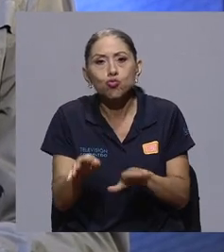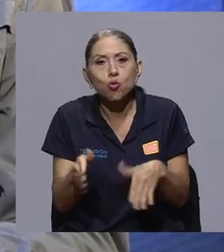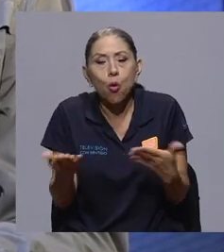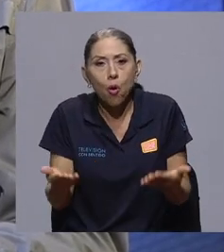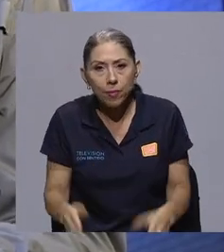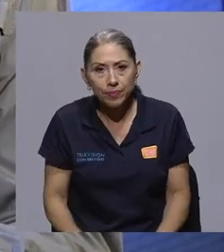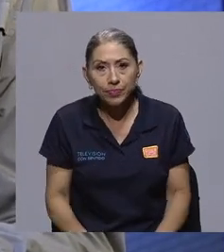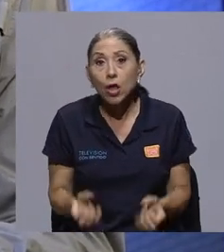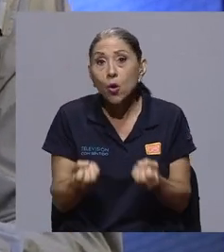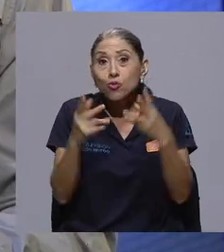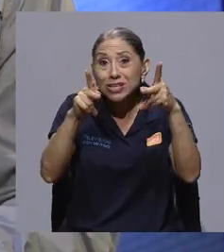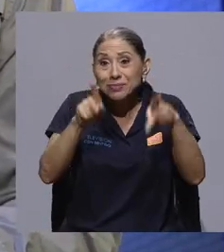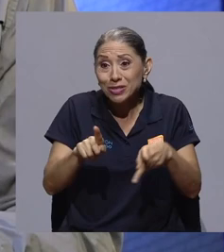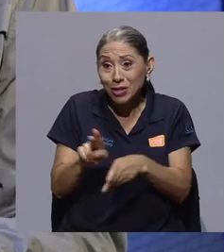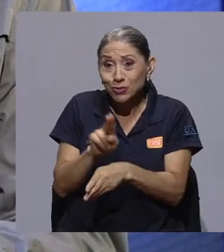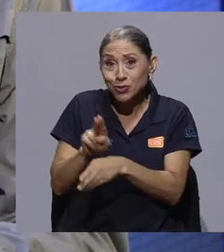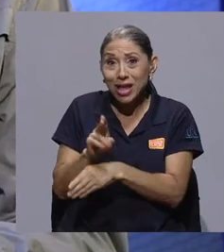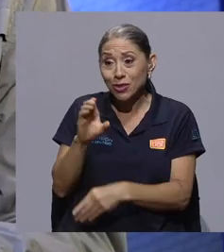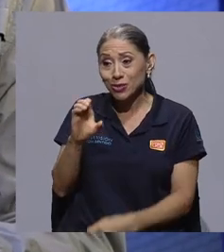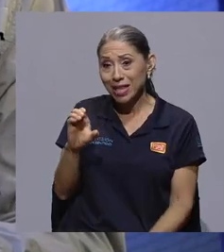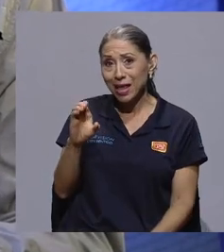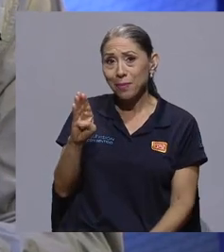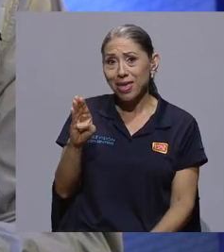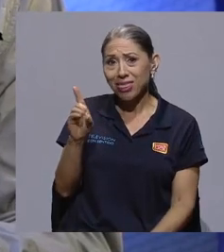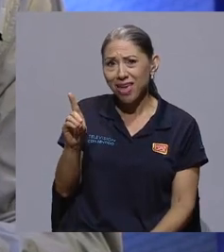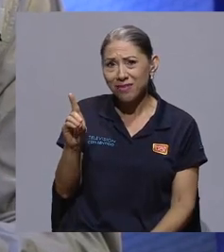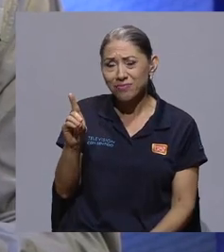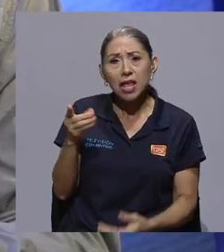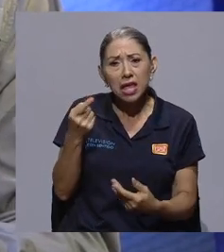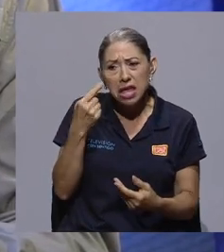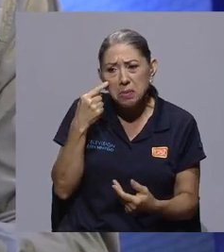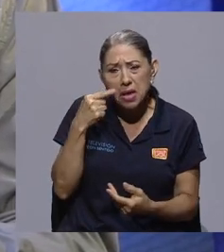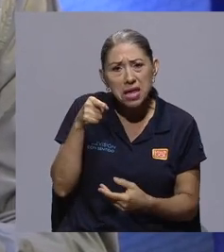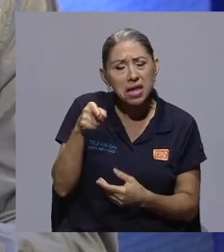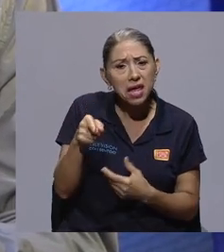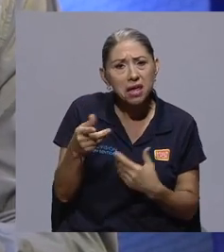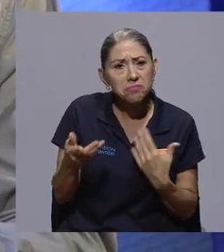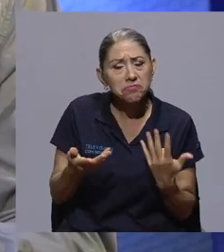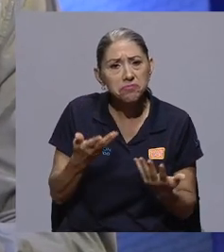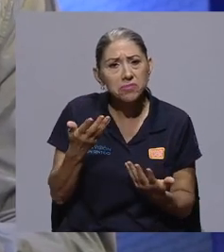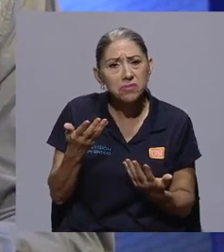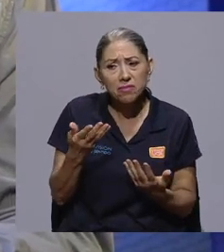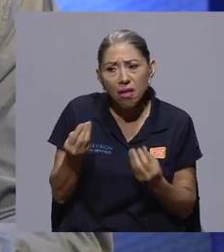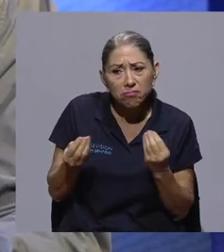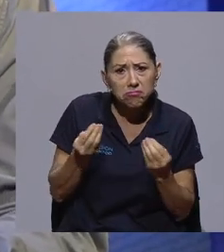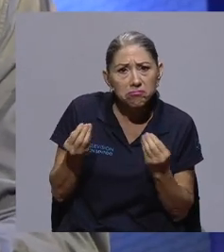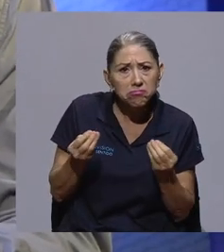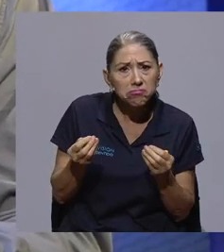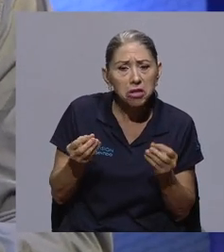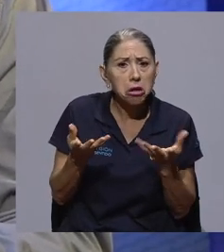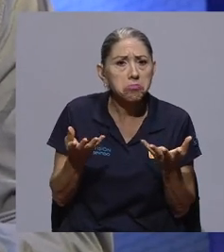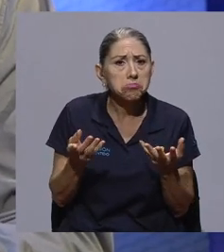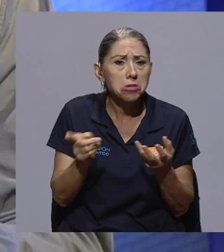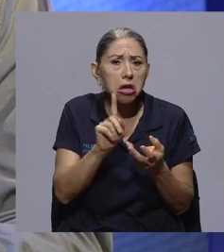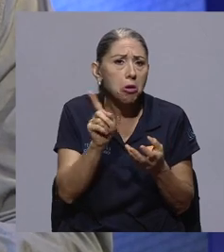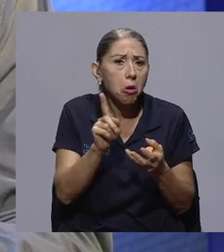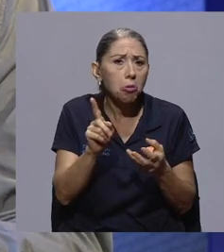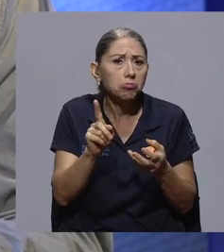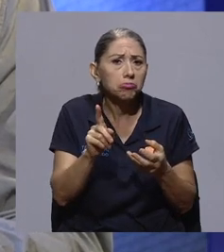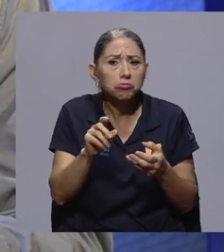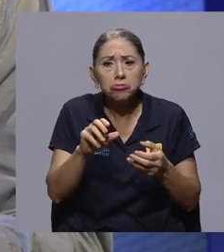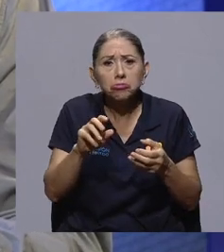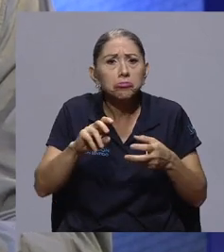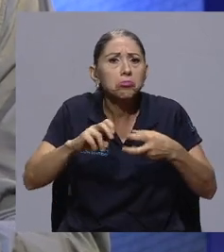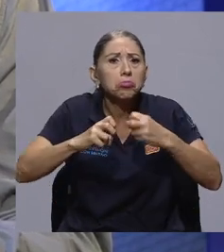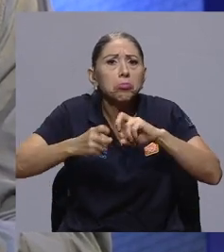Porque hay muchas personas que lo están usando y ven que tampoco es un padecimiento que no genera tantos problemas como